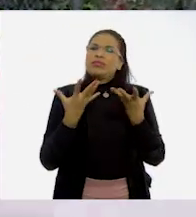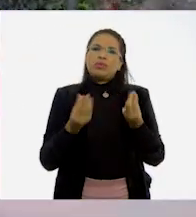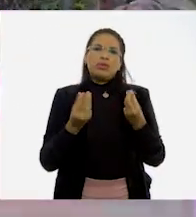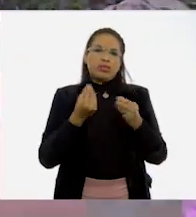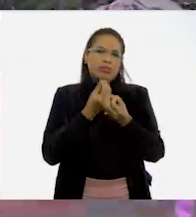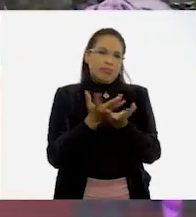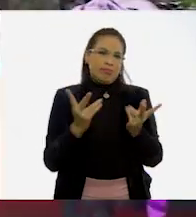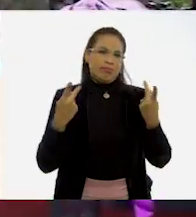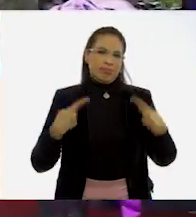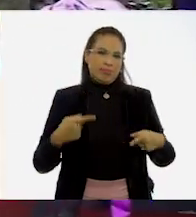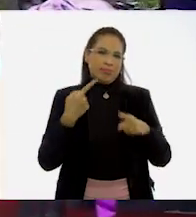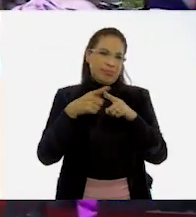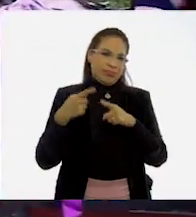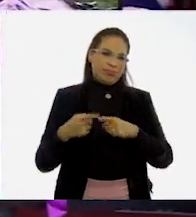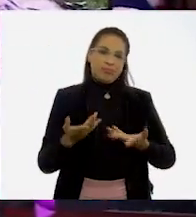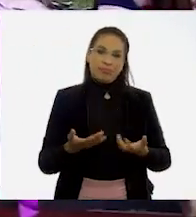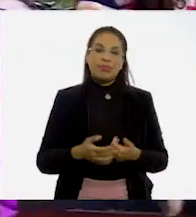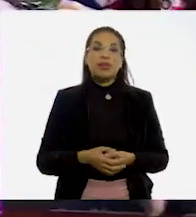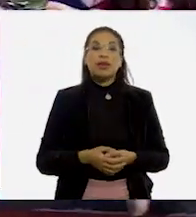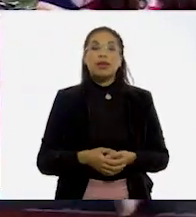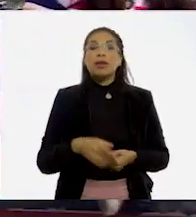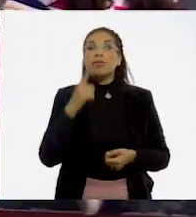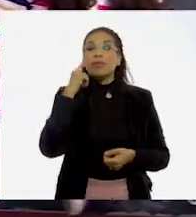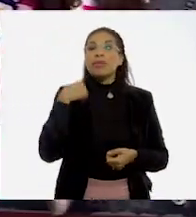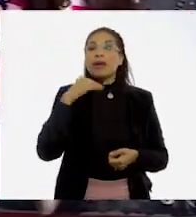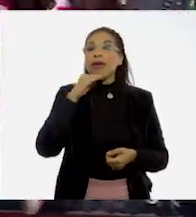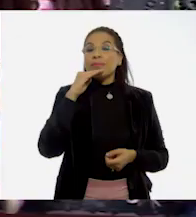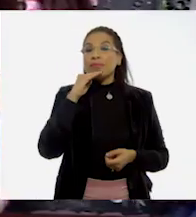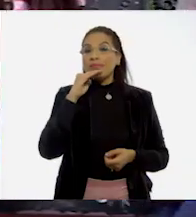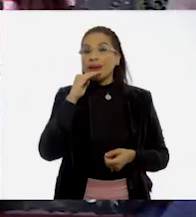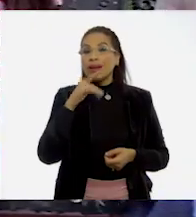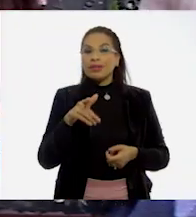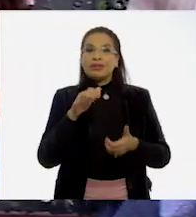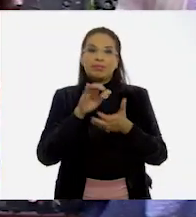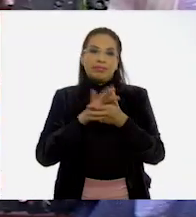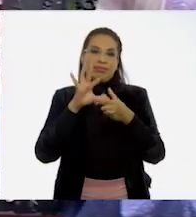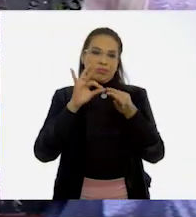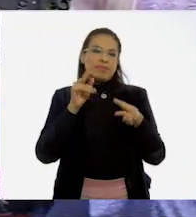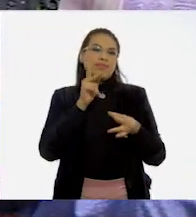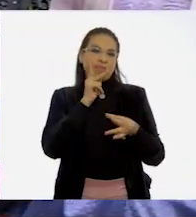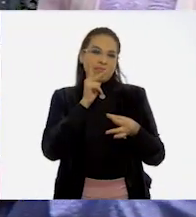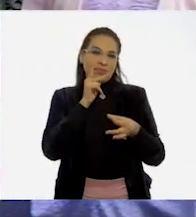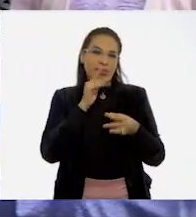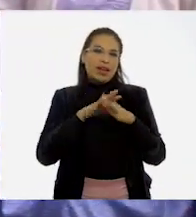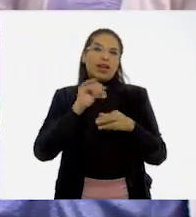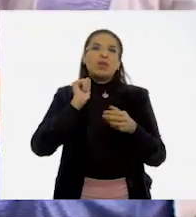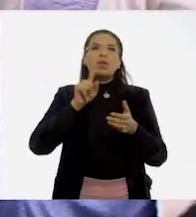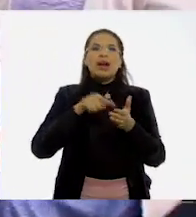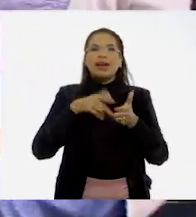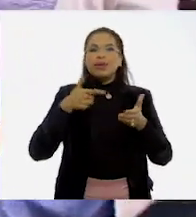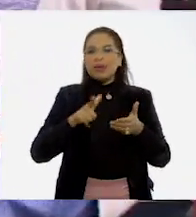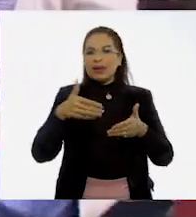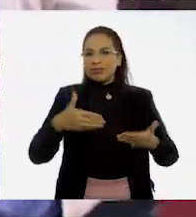pluralidad. Mira, mi mamá era de San Luis Potosí, mi papá era de Juan Juan.